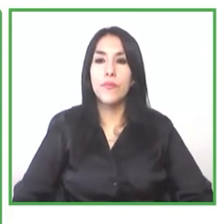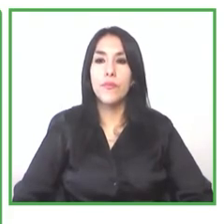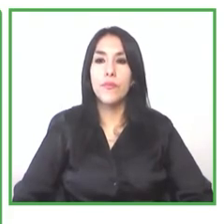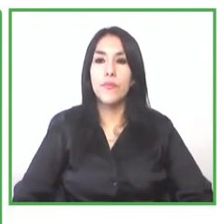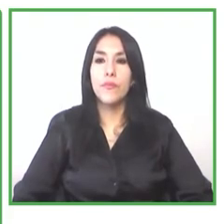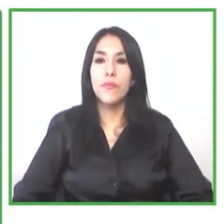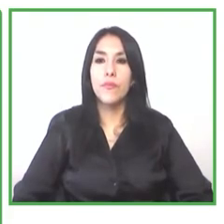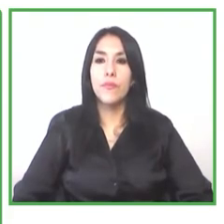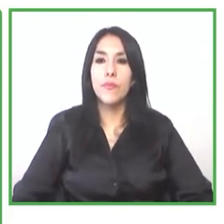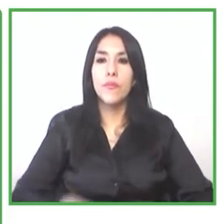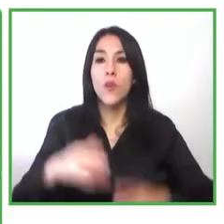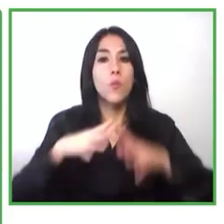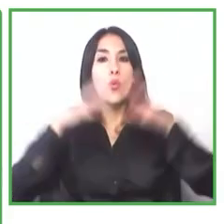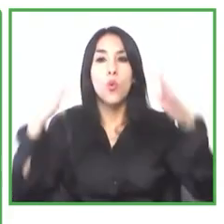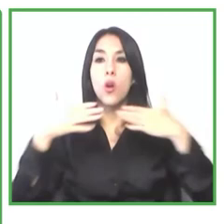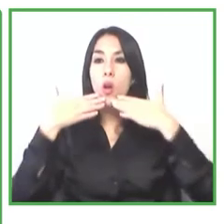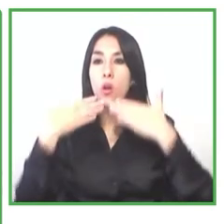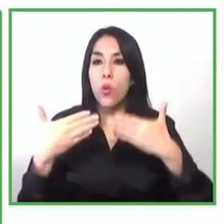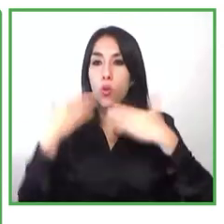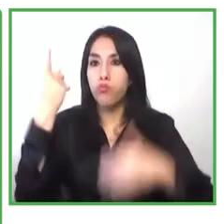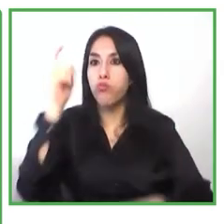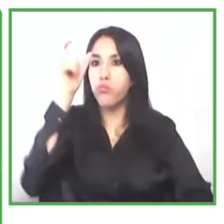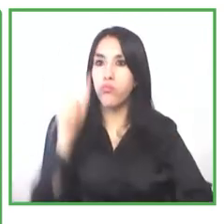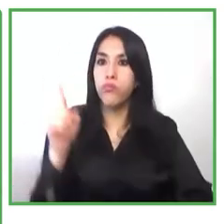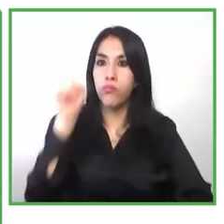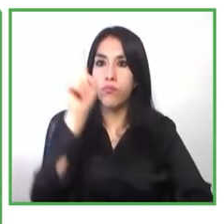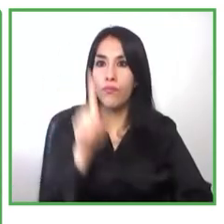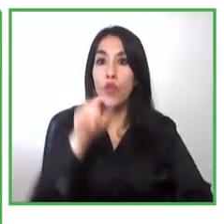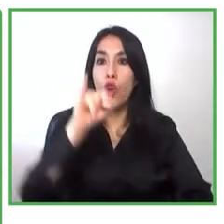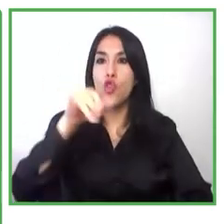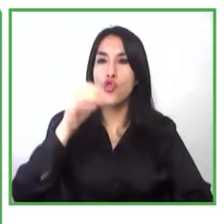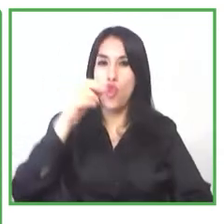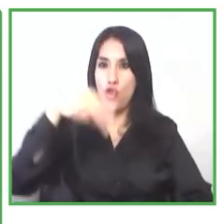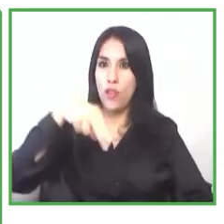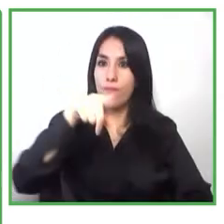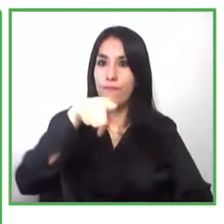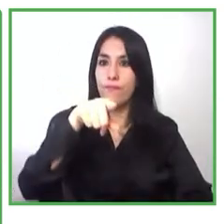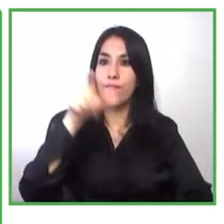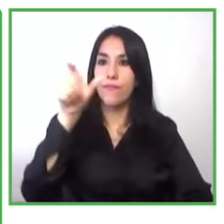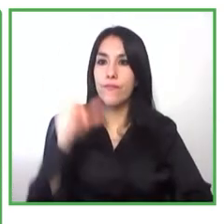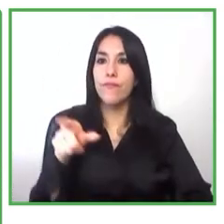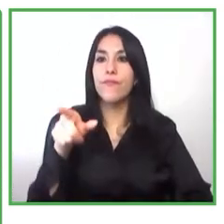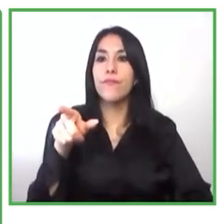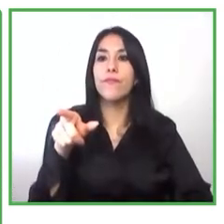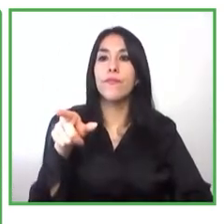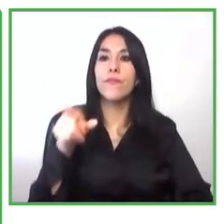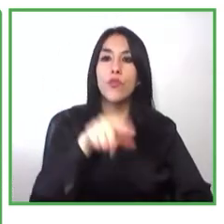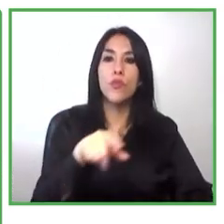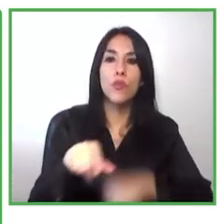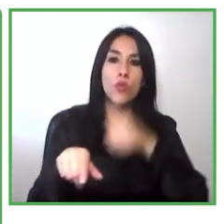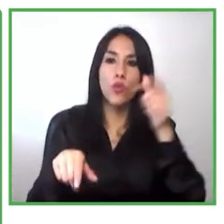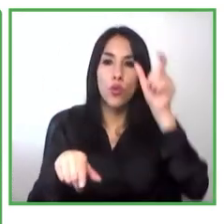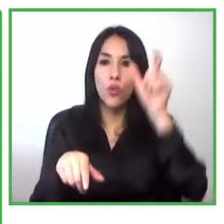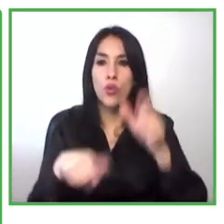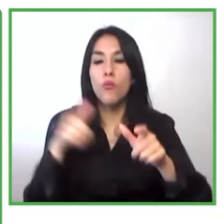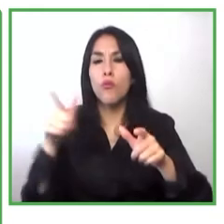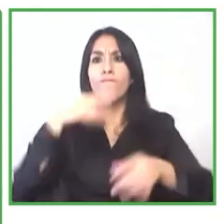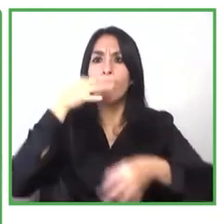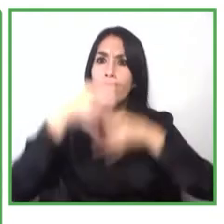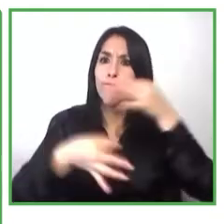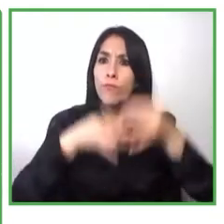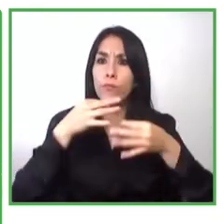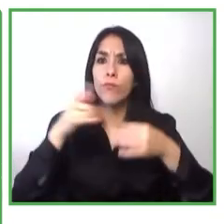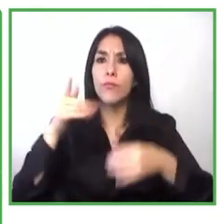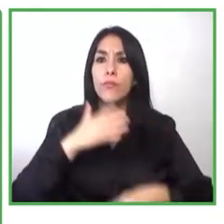ahora damos paso a Sol Siret Giaverini que nos va a presentar el caso de Construyendo Mis Sueños y que es una